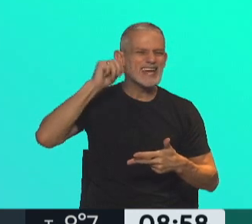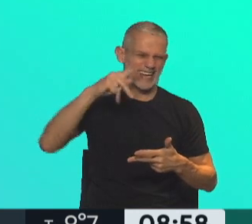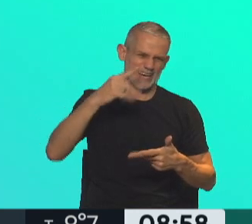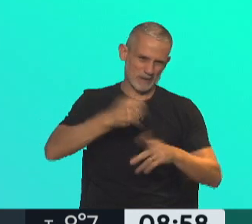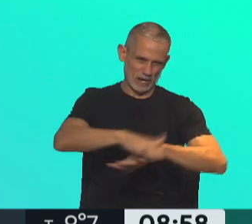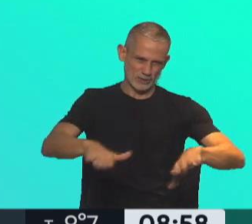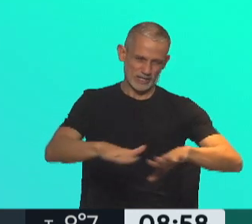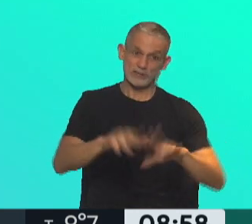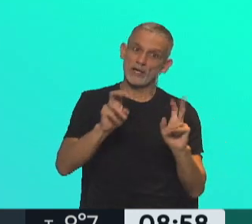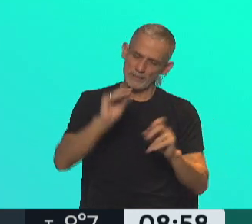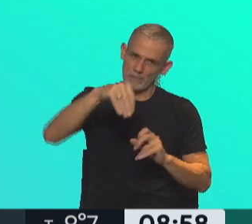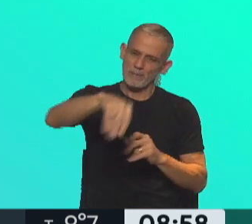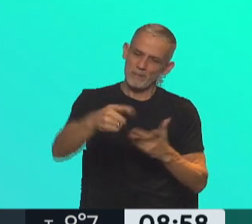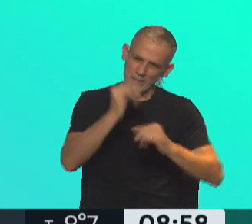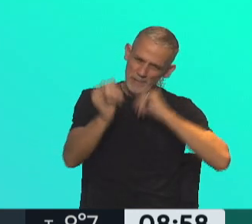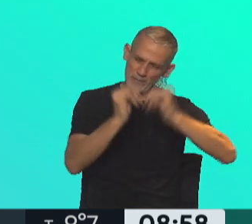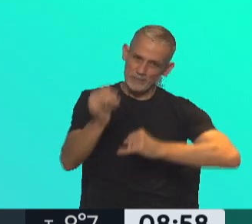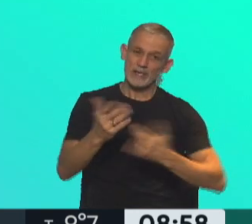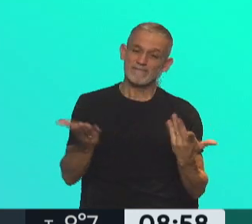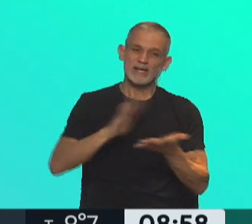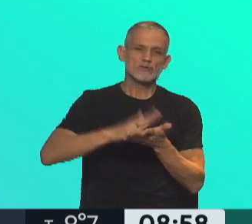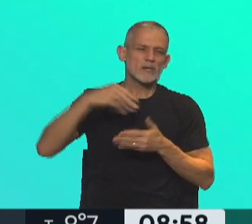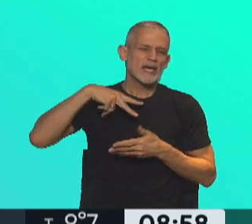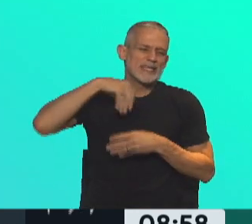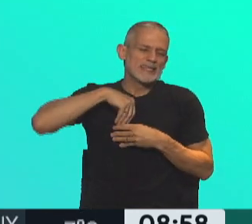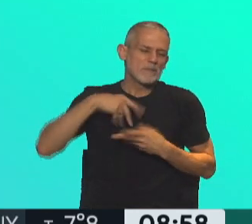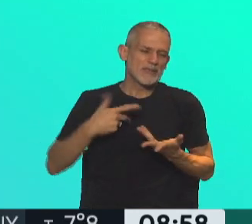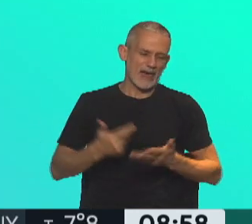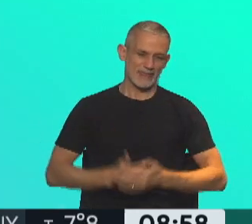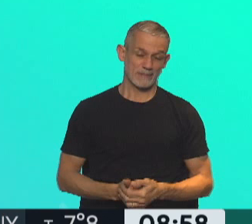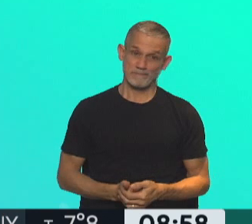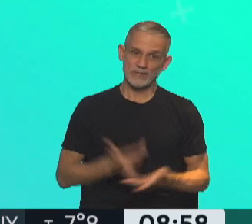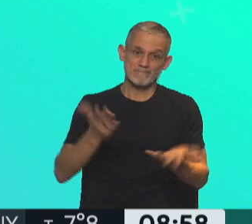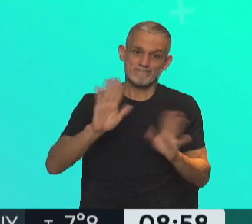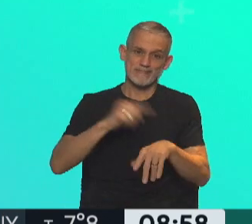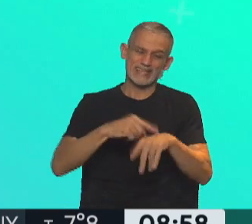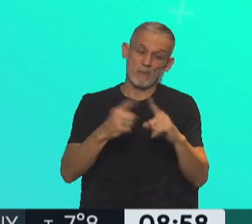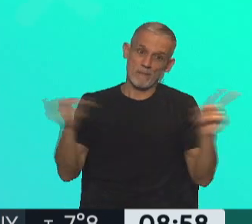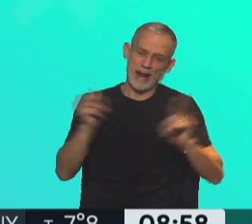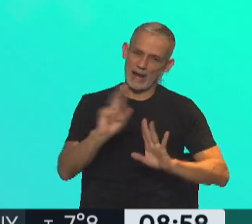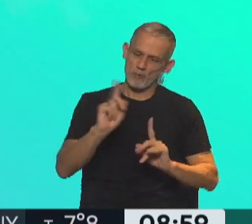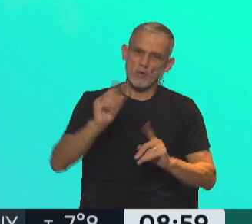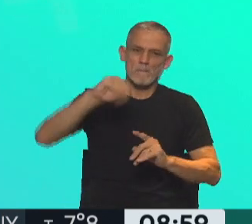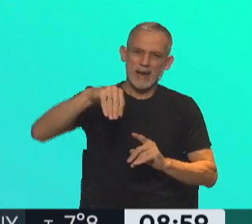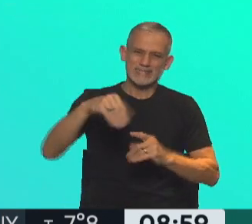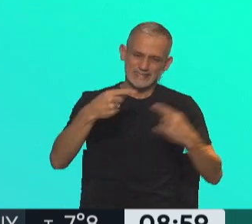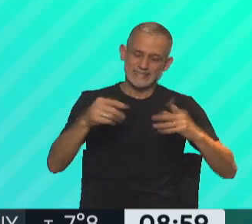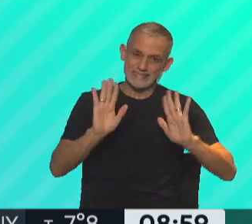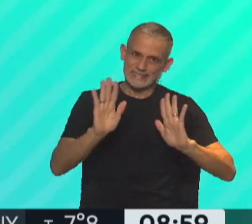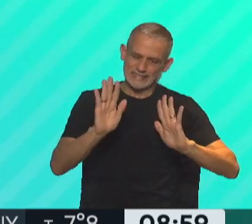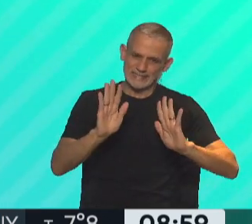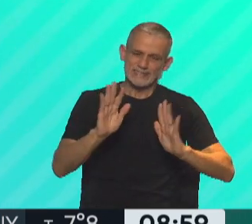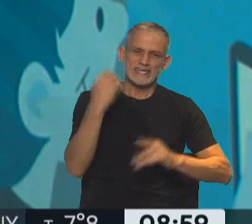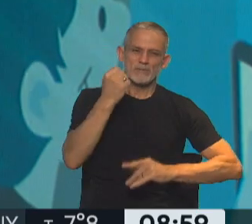vamos a seguir con este tema porque tiene que ver con la intimidad y todo lo Lamentablemente no podemos explayarnos en el tema. Hay mucho más para contar y